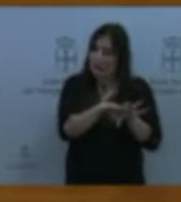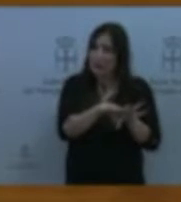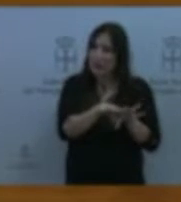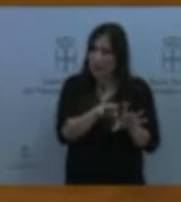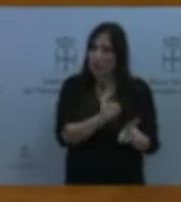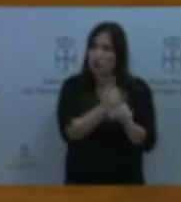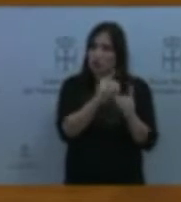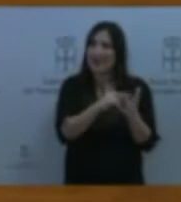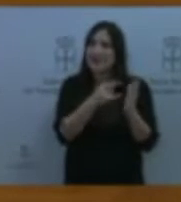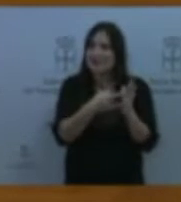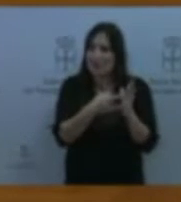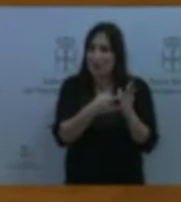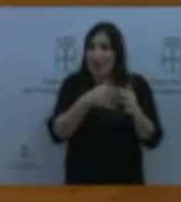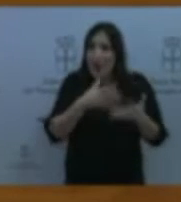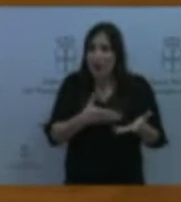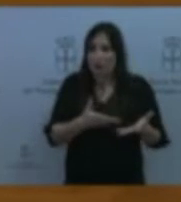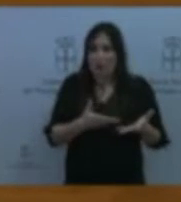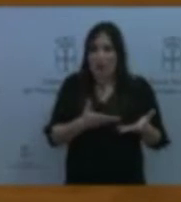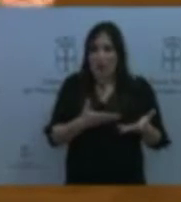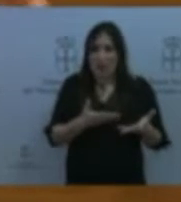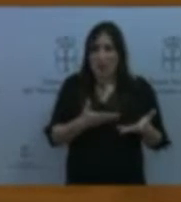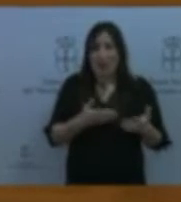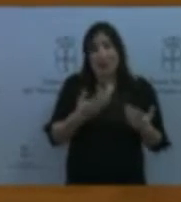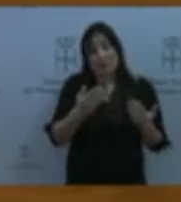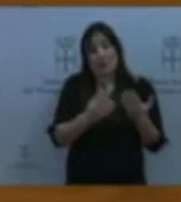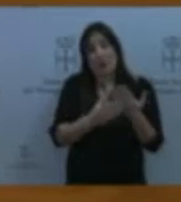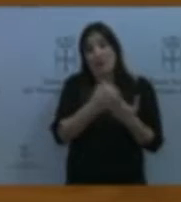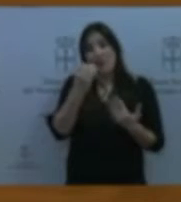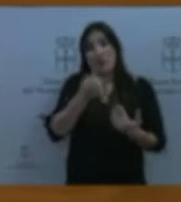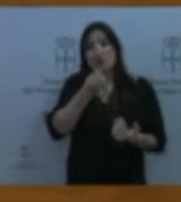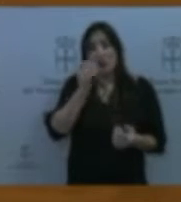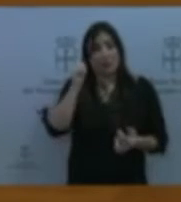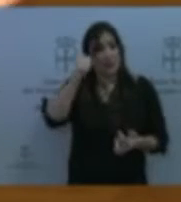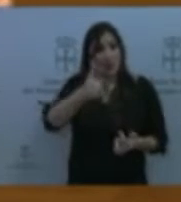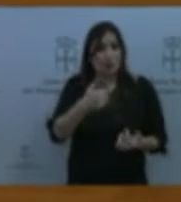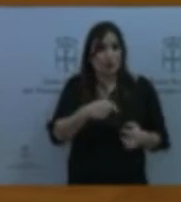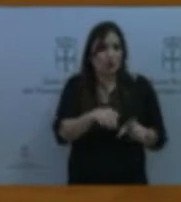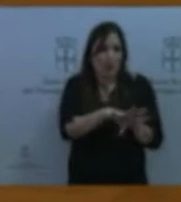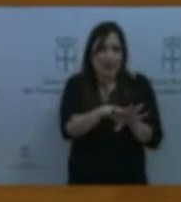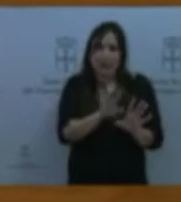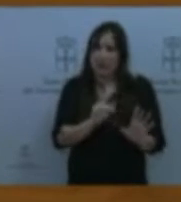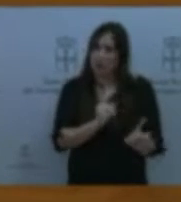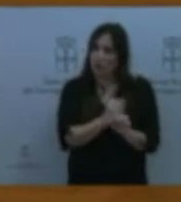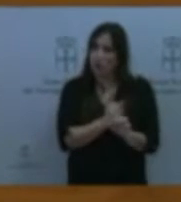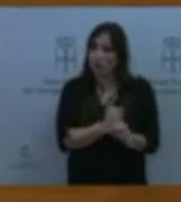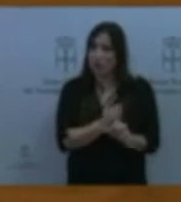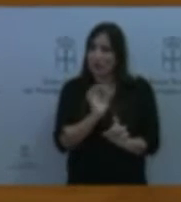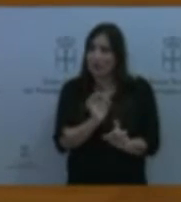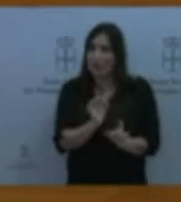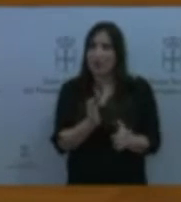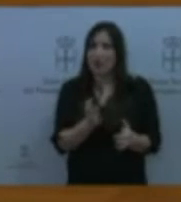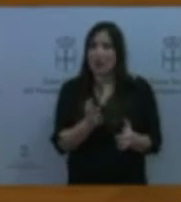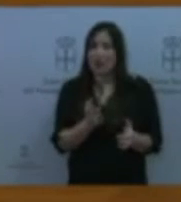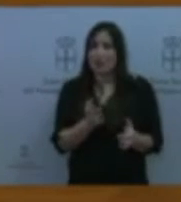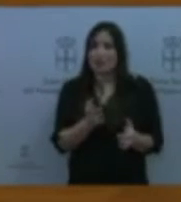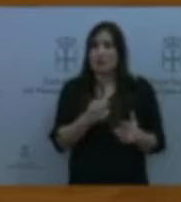tejiendo la Federación Socialista Estudiana a lo largo de treinta años, coincidimos, si es cierto, o se utilizó los recursos públicos para